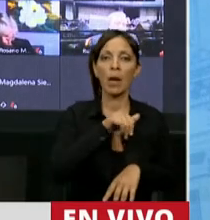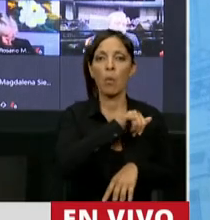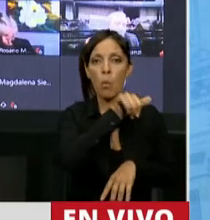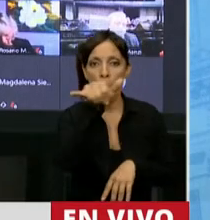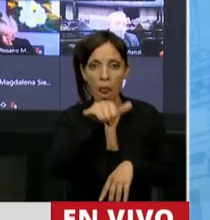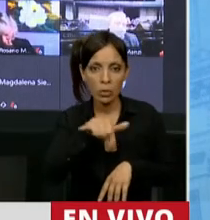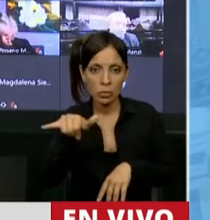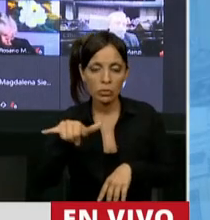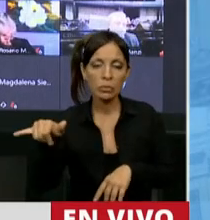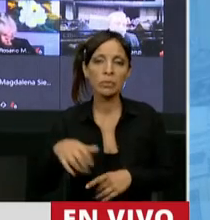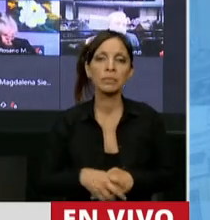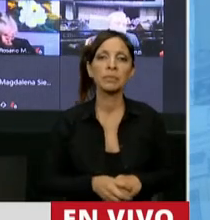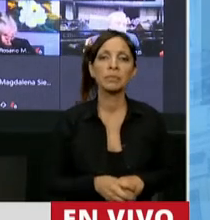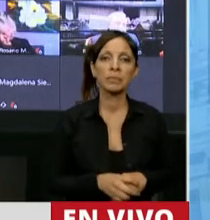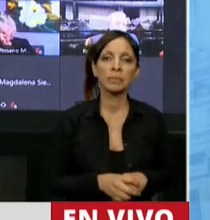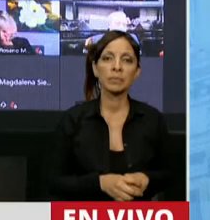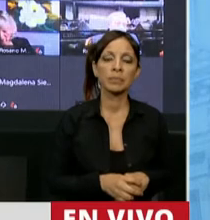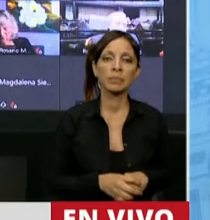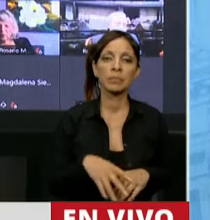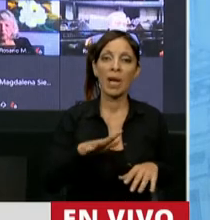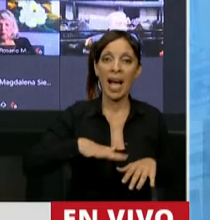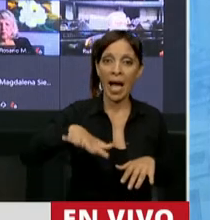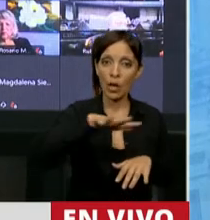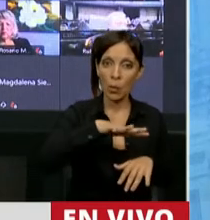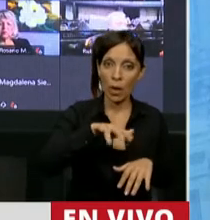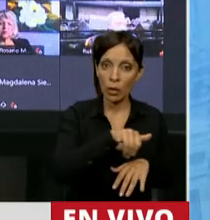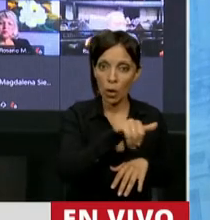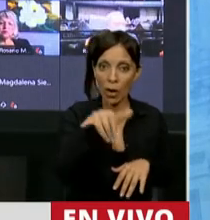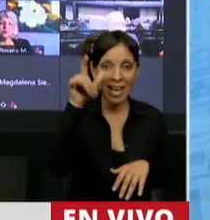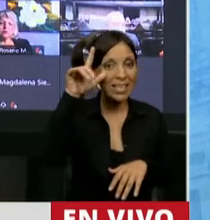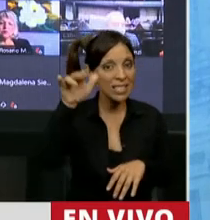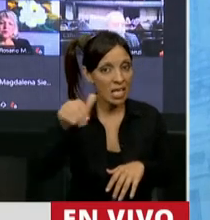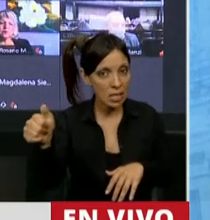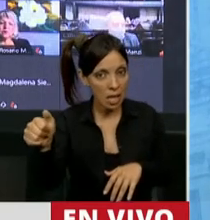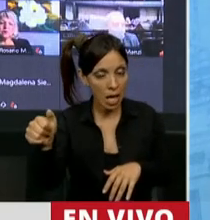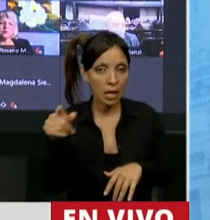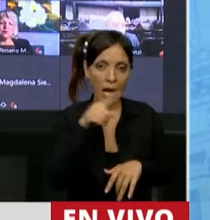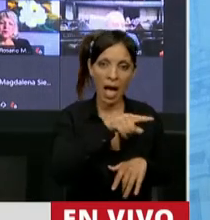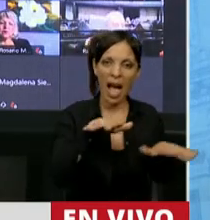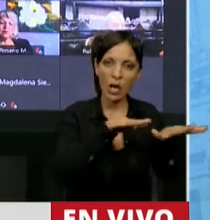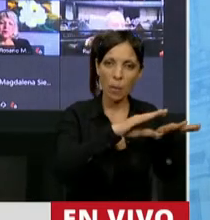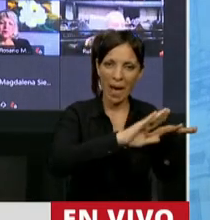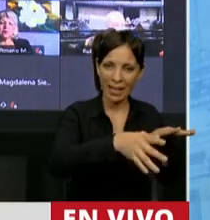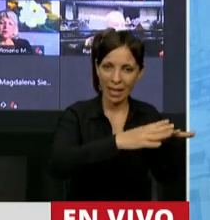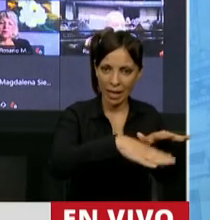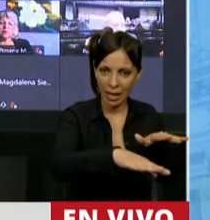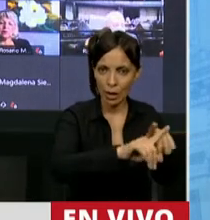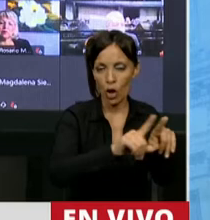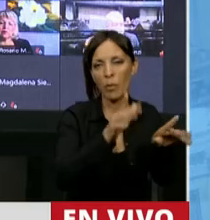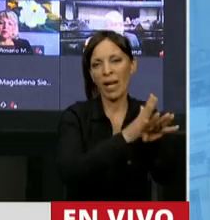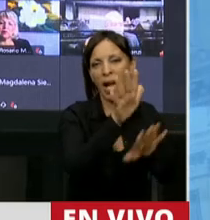por cierto, desde el aeropuerto de Cediza, no desde Aeroparque que está en refacciones,